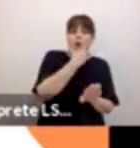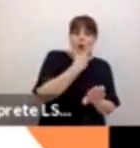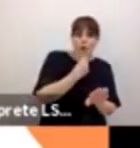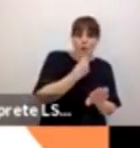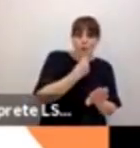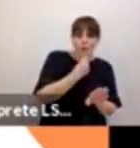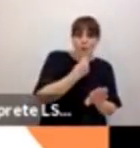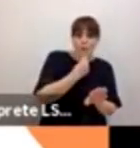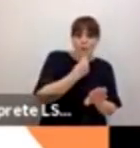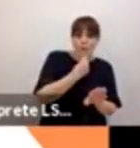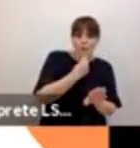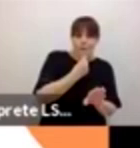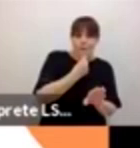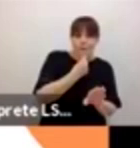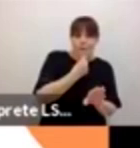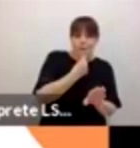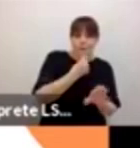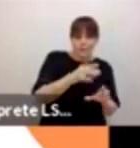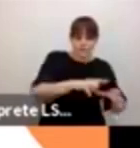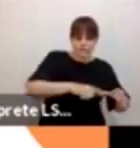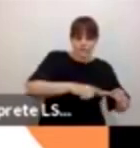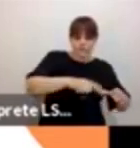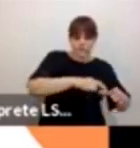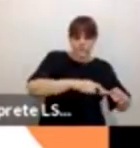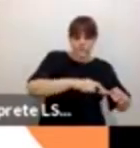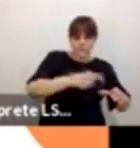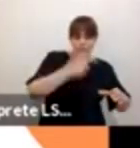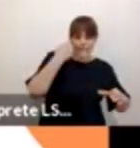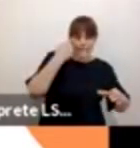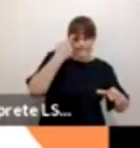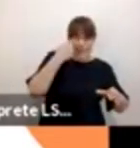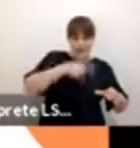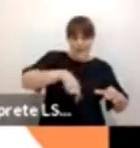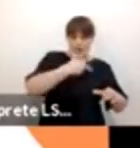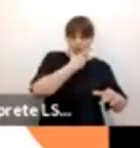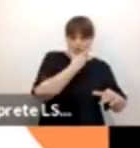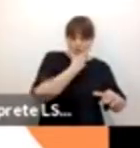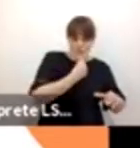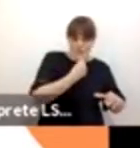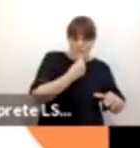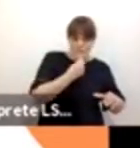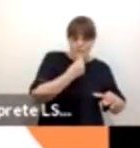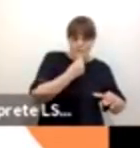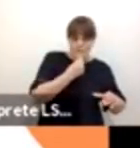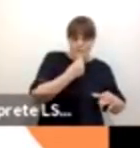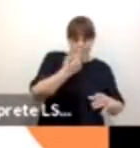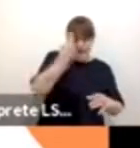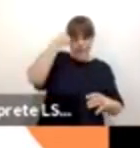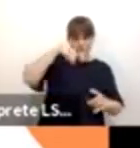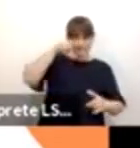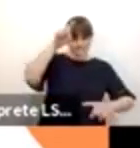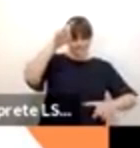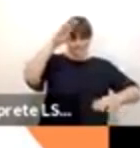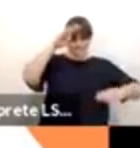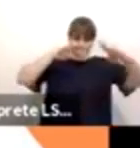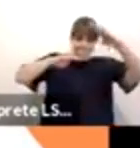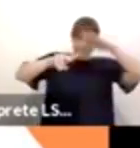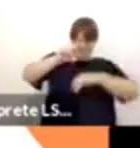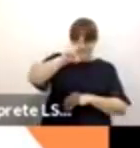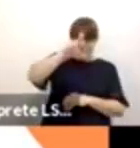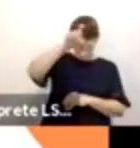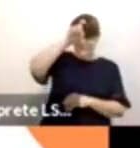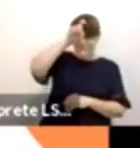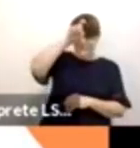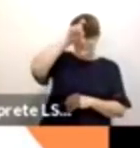este subgrupo poblacional para que desde ellos mismos empiecen a cuestionar esta dimensión